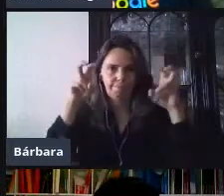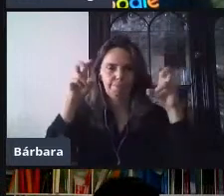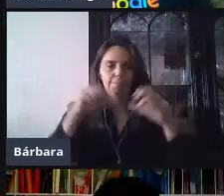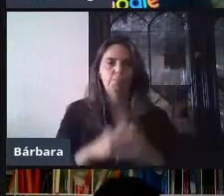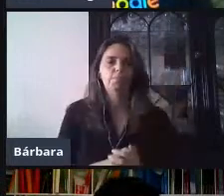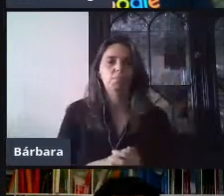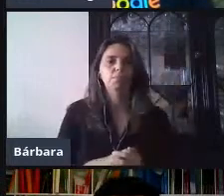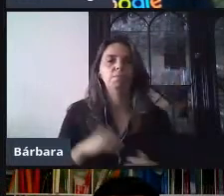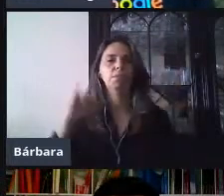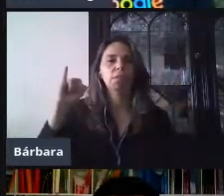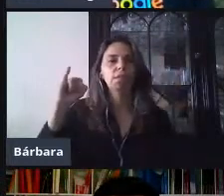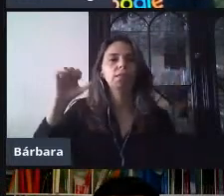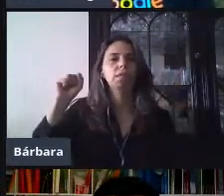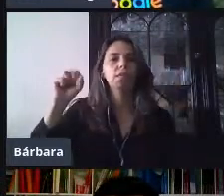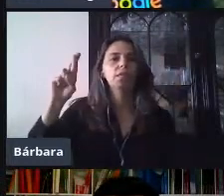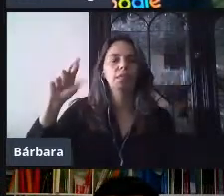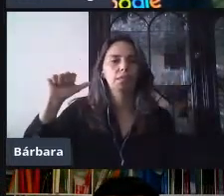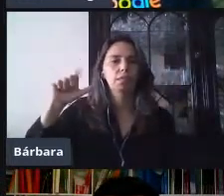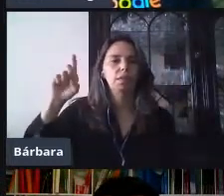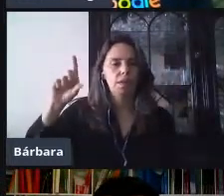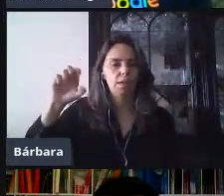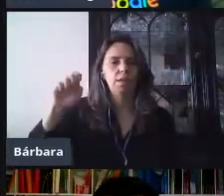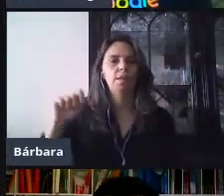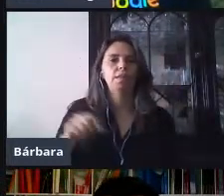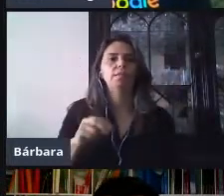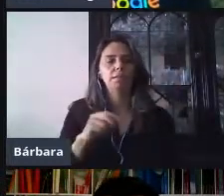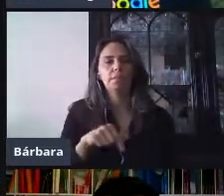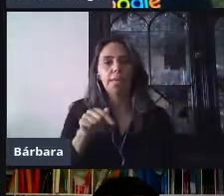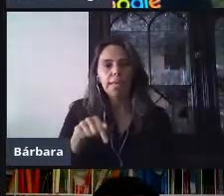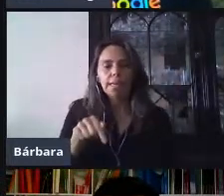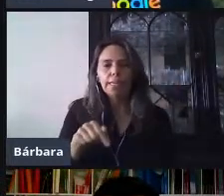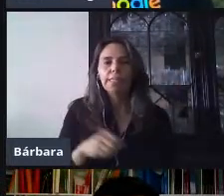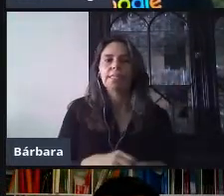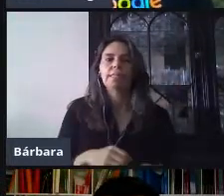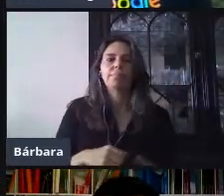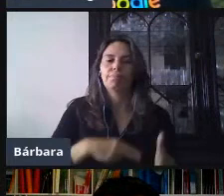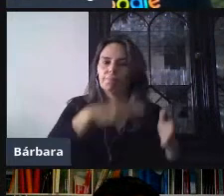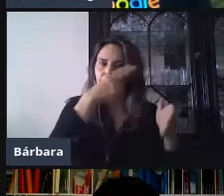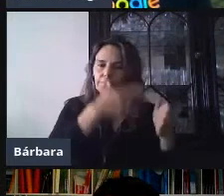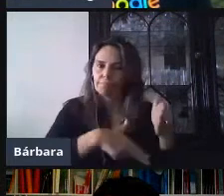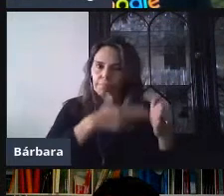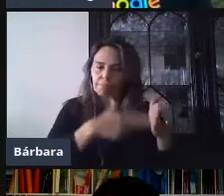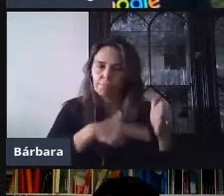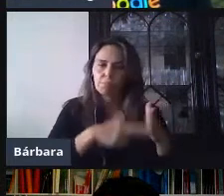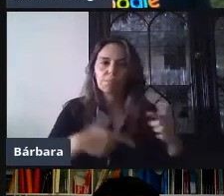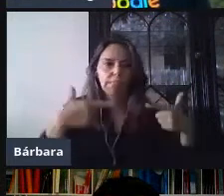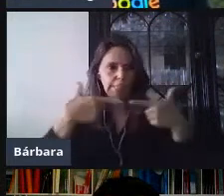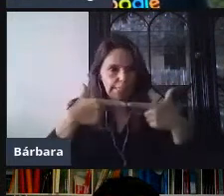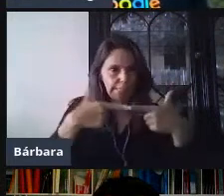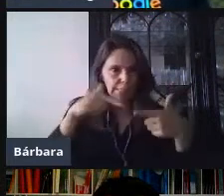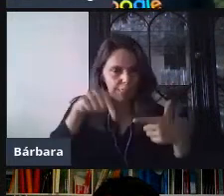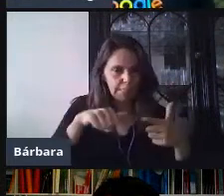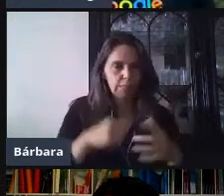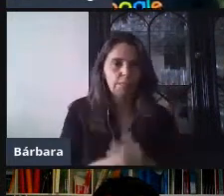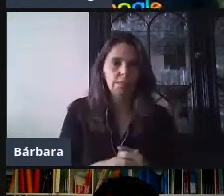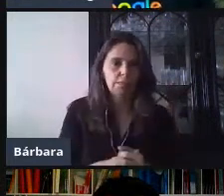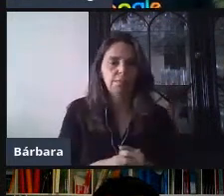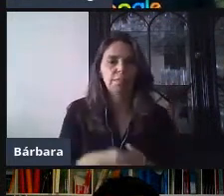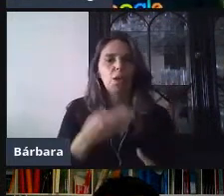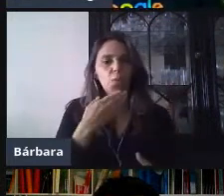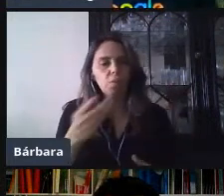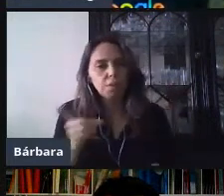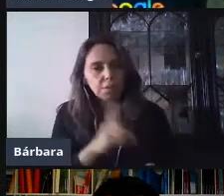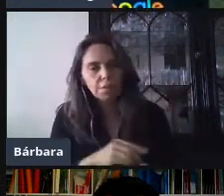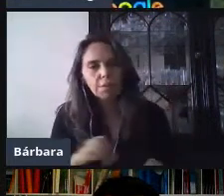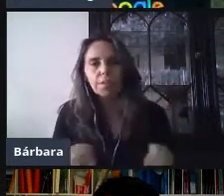Israel Vázquez, quien es un capacitador certificado de Google, de Dilar, quien es nuestro Google Partner. Israel, ¿cómo estás? Buenos